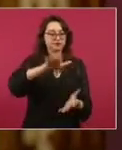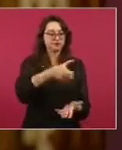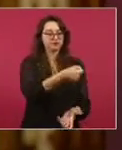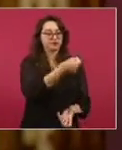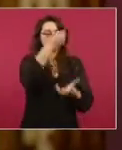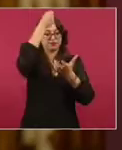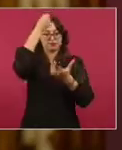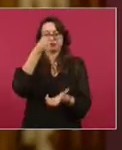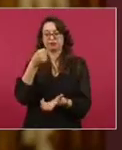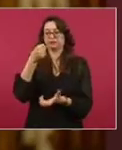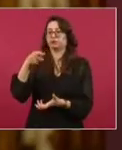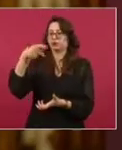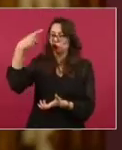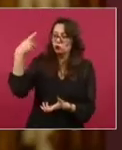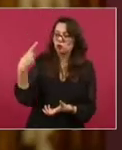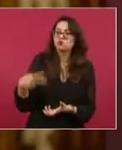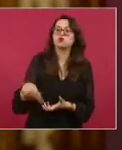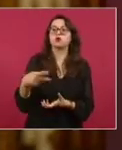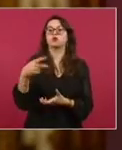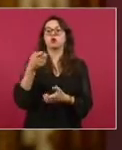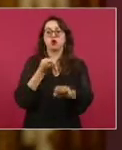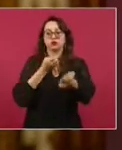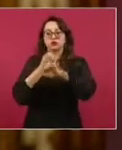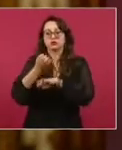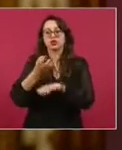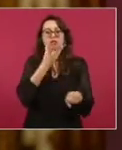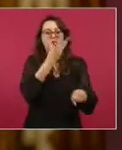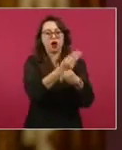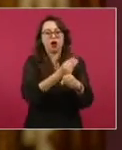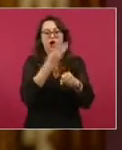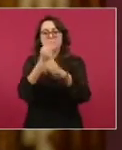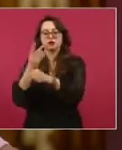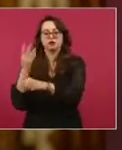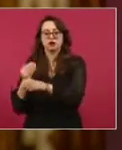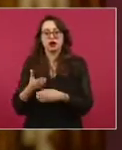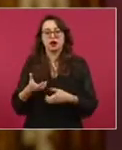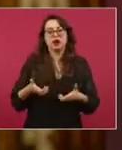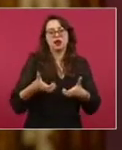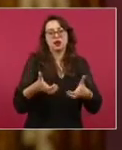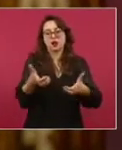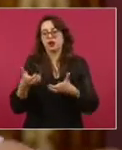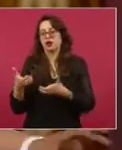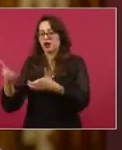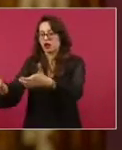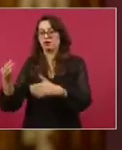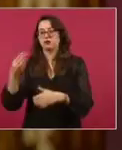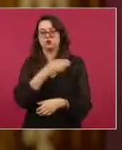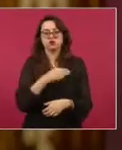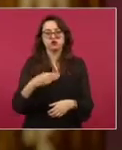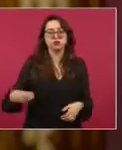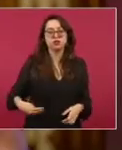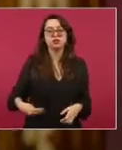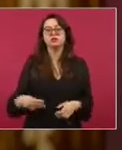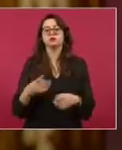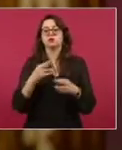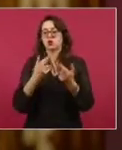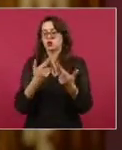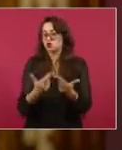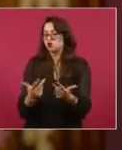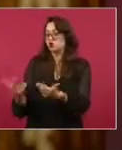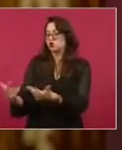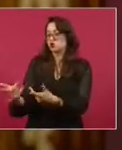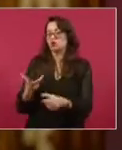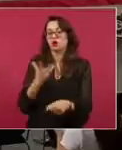utilizados en la pavimentación de los municipios, en las calles, en las